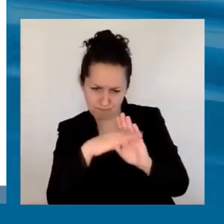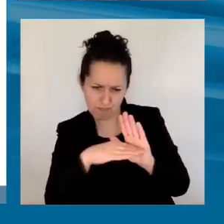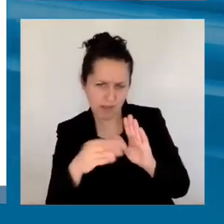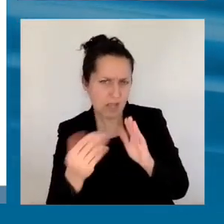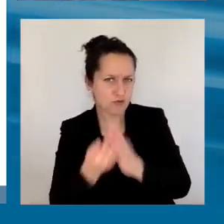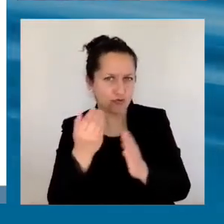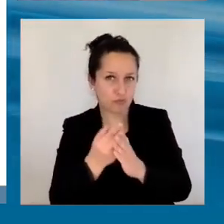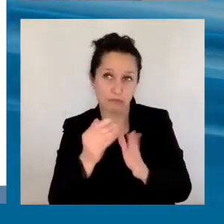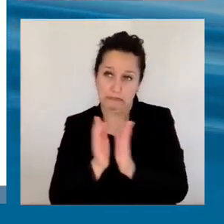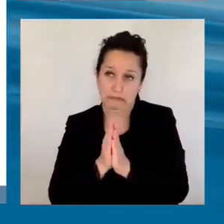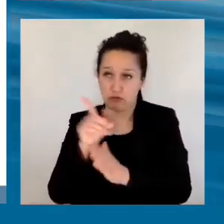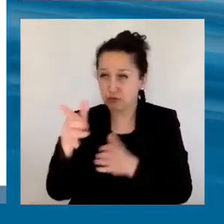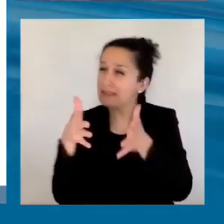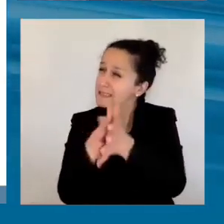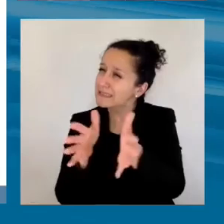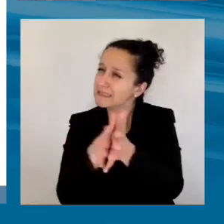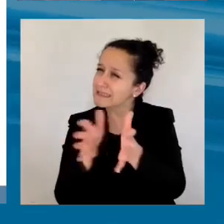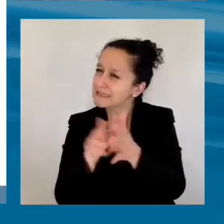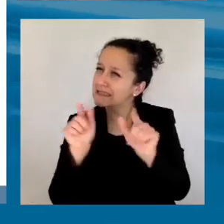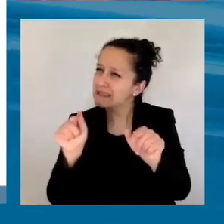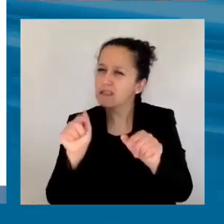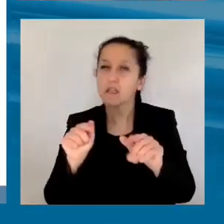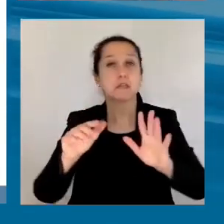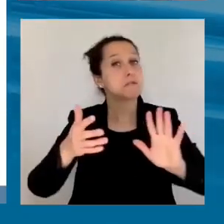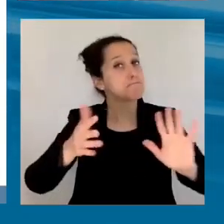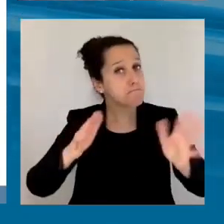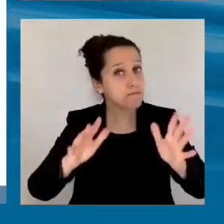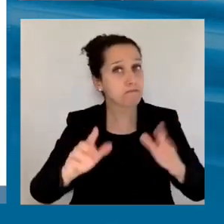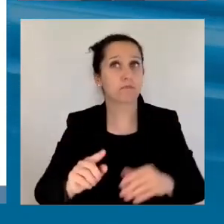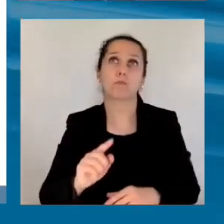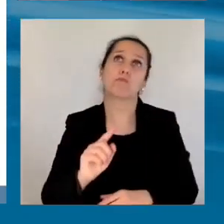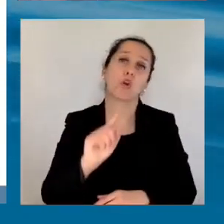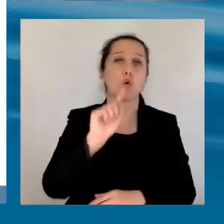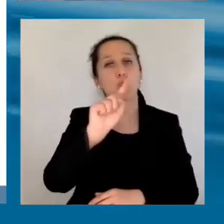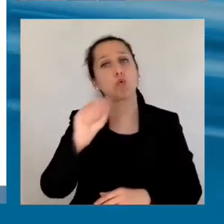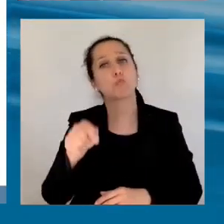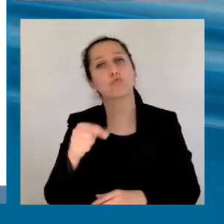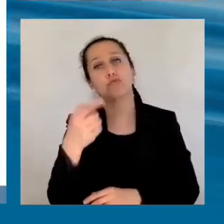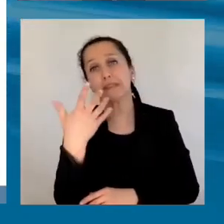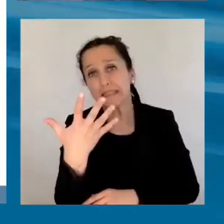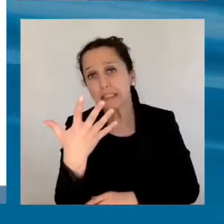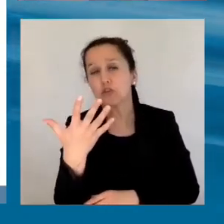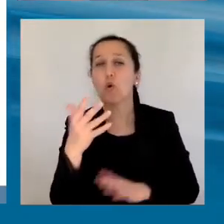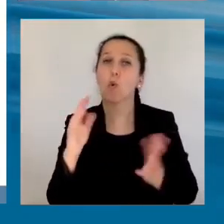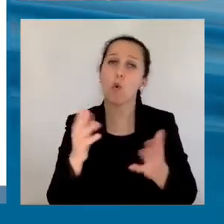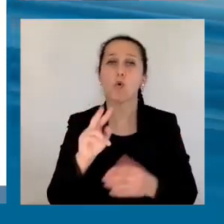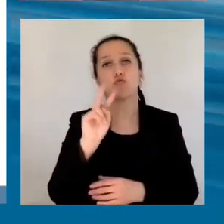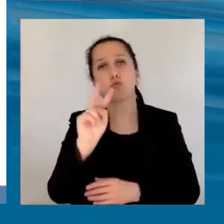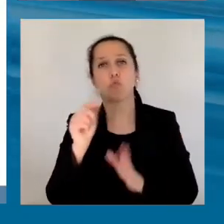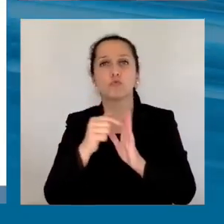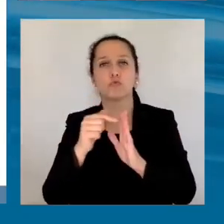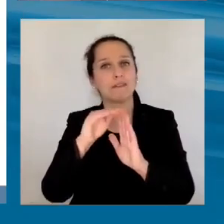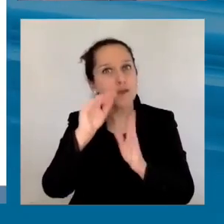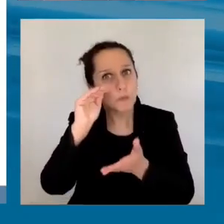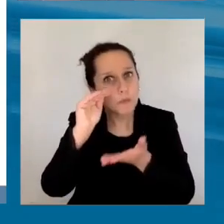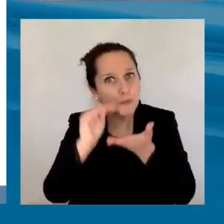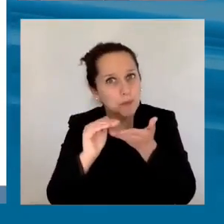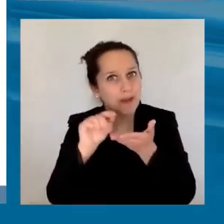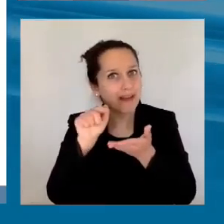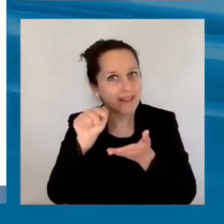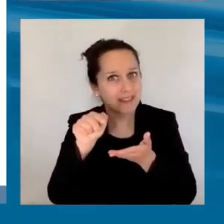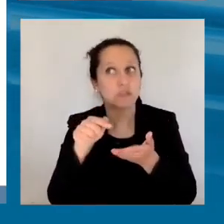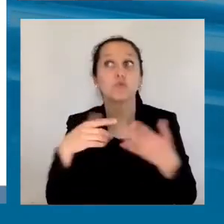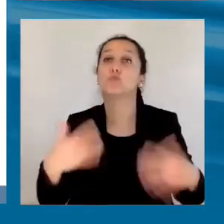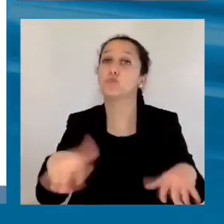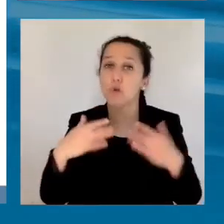confirmar, pero creo que eso generó 1.5, menos de 2 puntos del PIB de Colombia. decir, con un esfuerzo muy